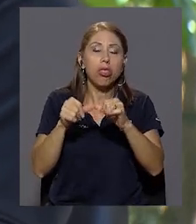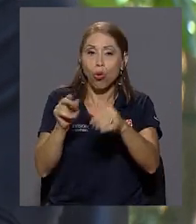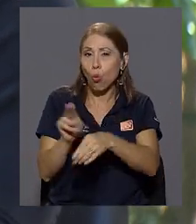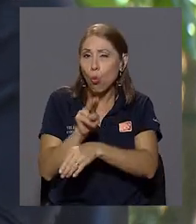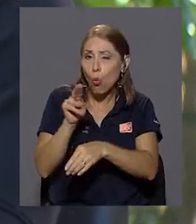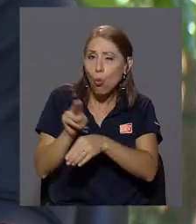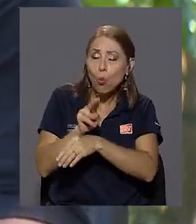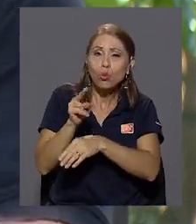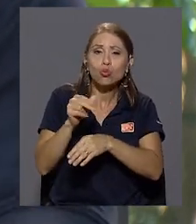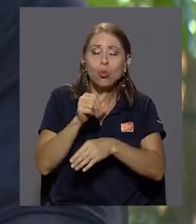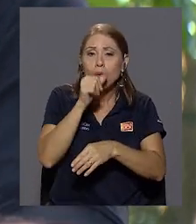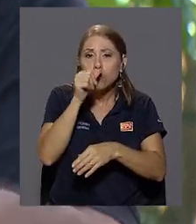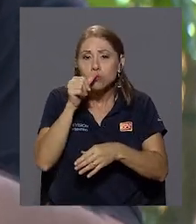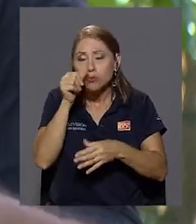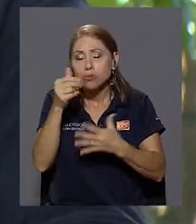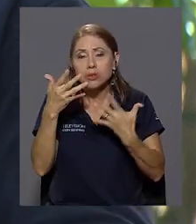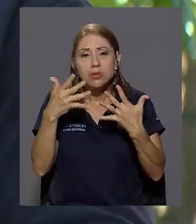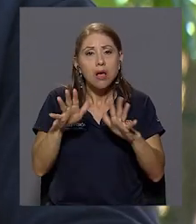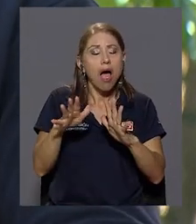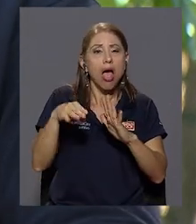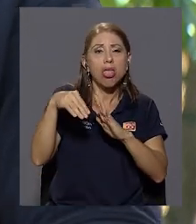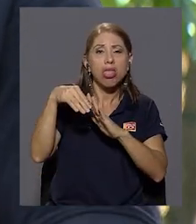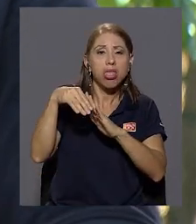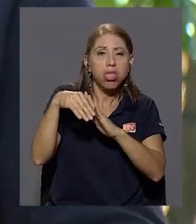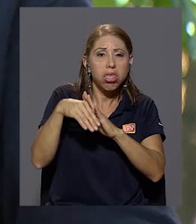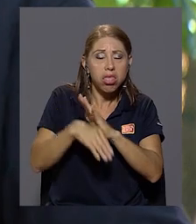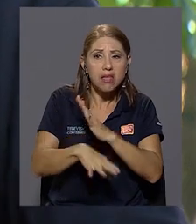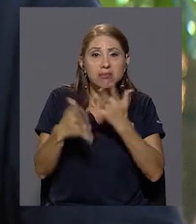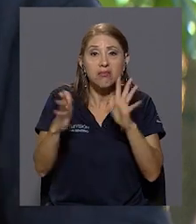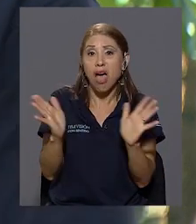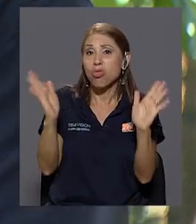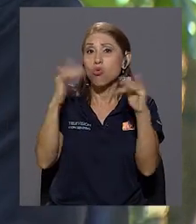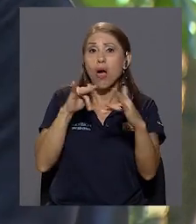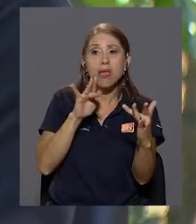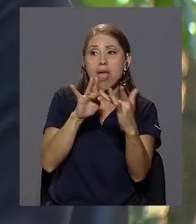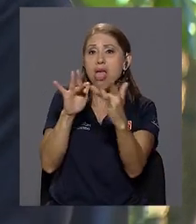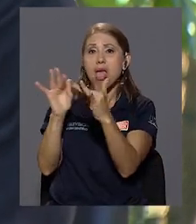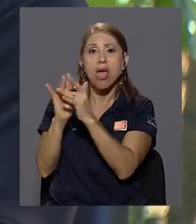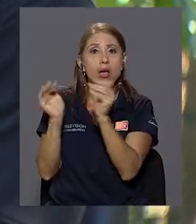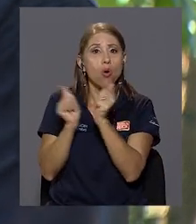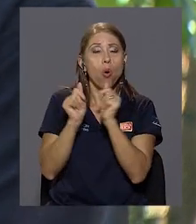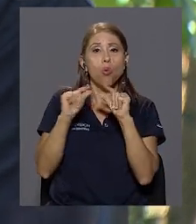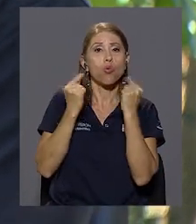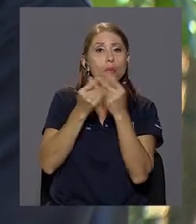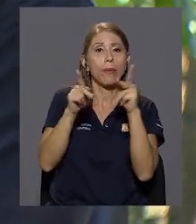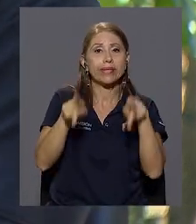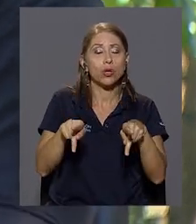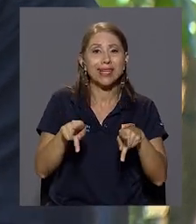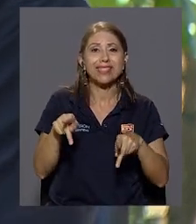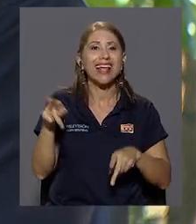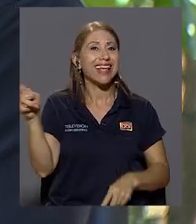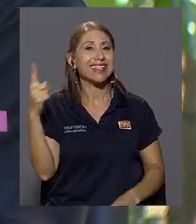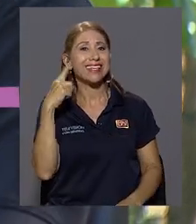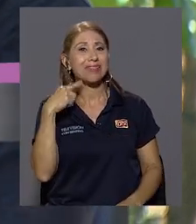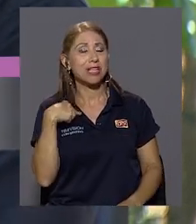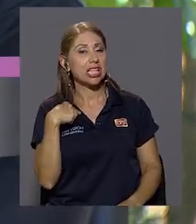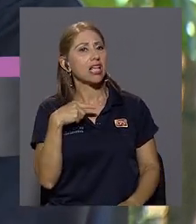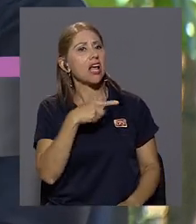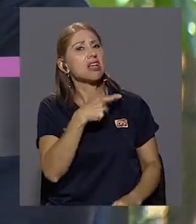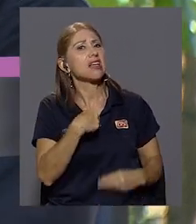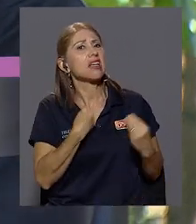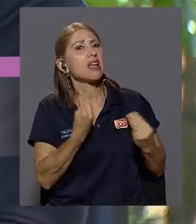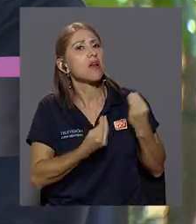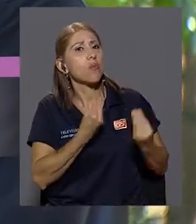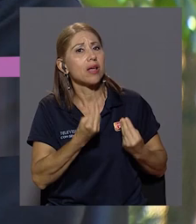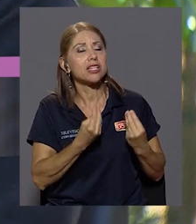deterioro, de perder todas sus redes. Entonces, esta señora me decía, ¿qué puedo